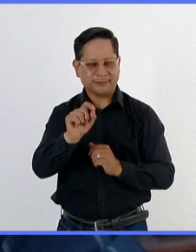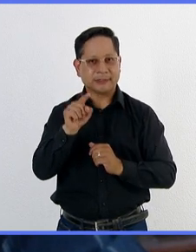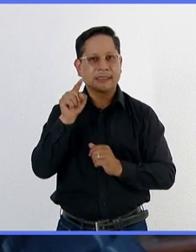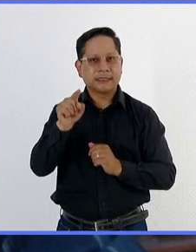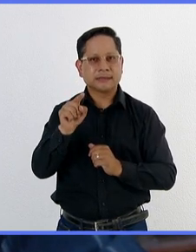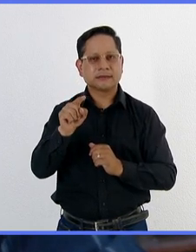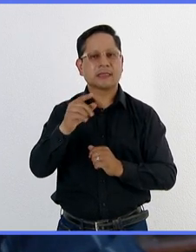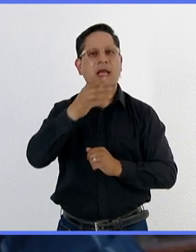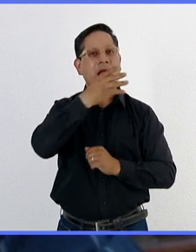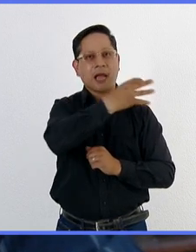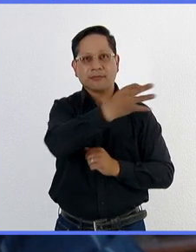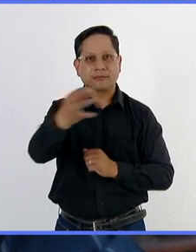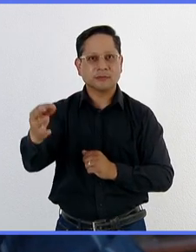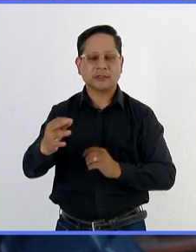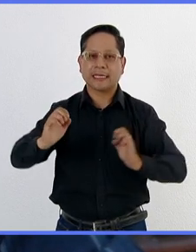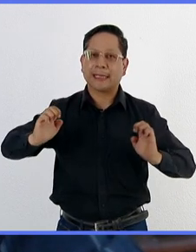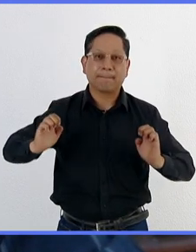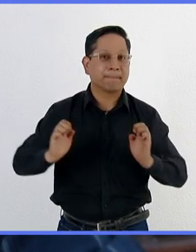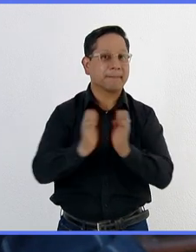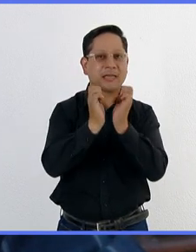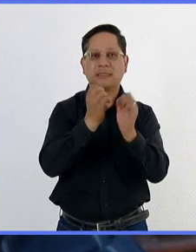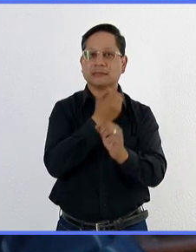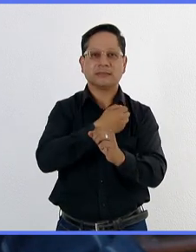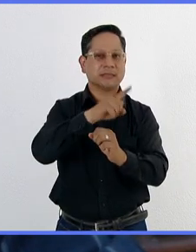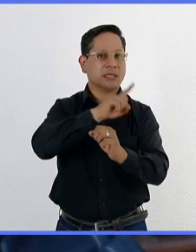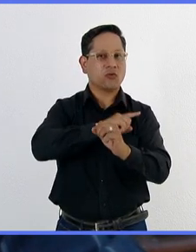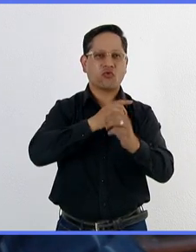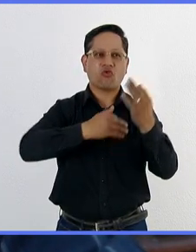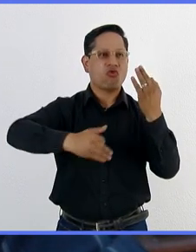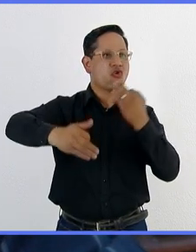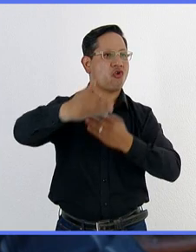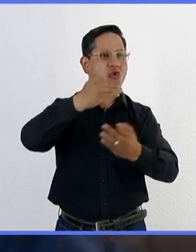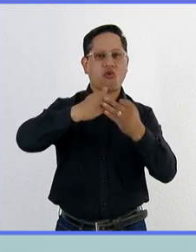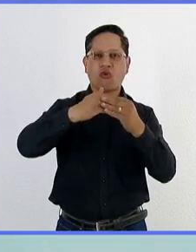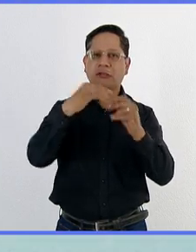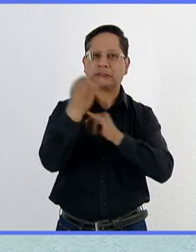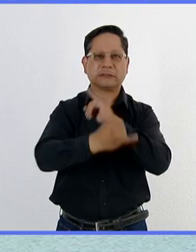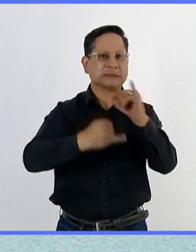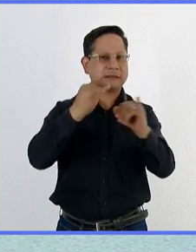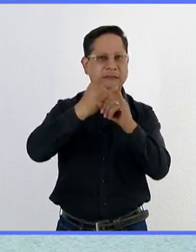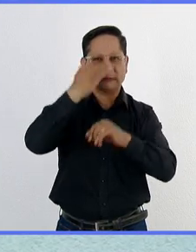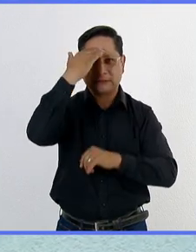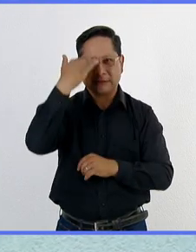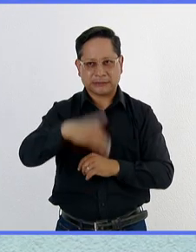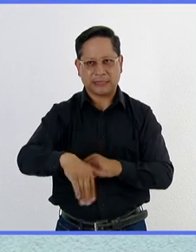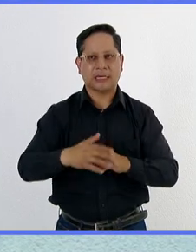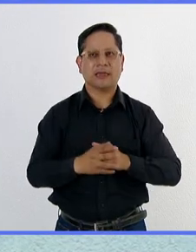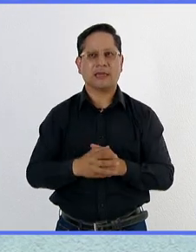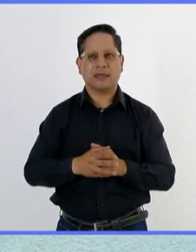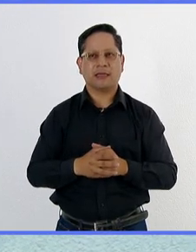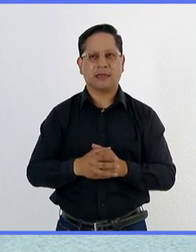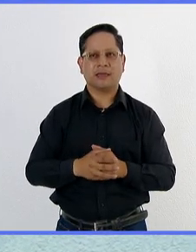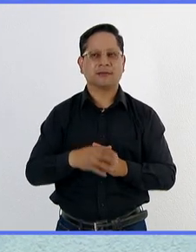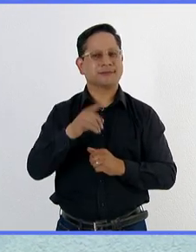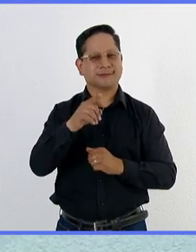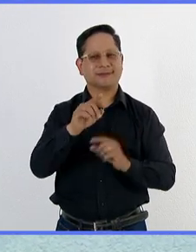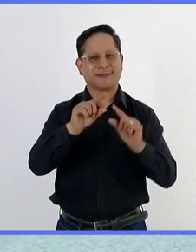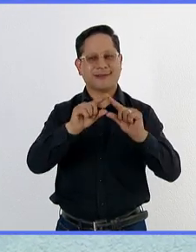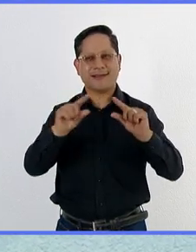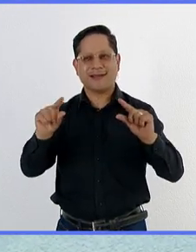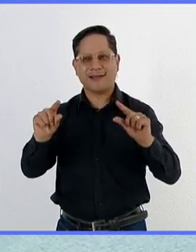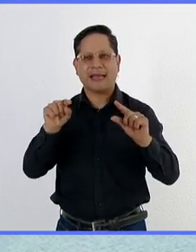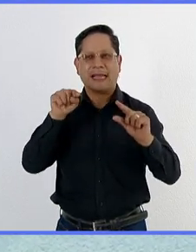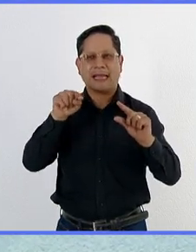como una emergencia de salud pública de preocupación internacional. Fake, por sus siglas en inglés.